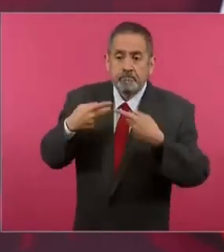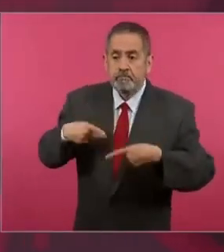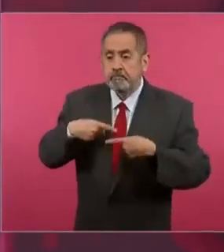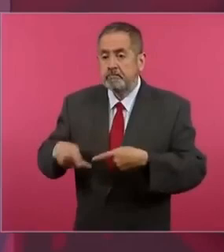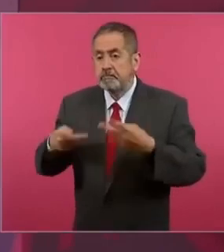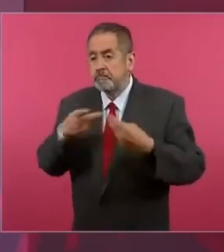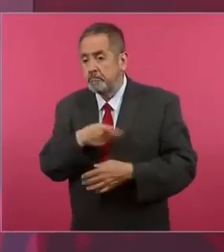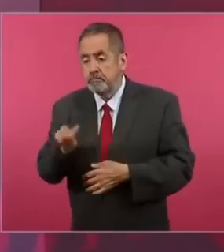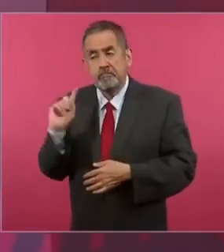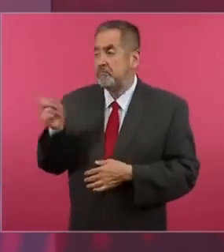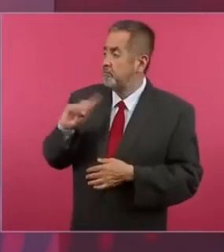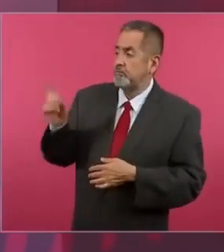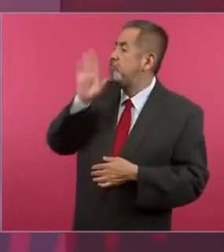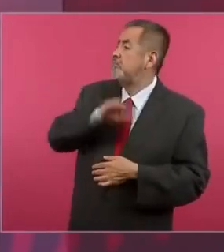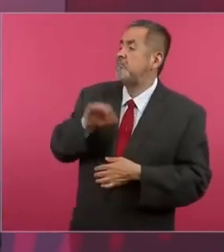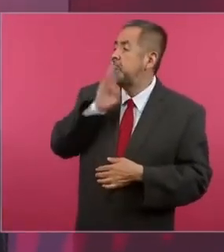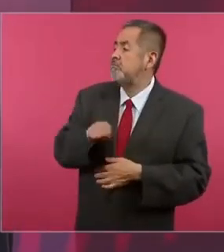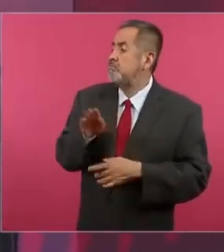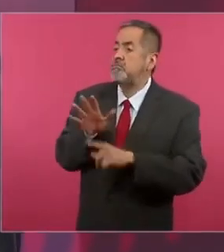populismo,